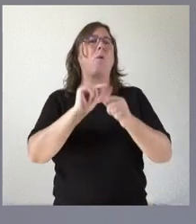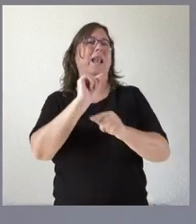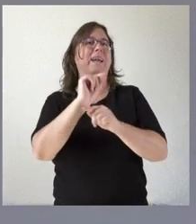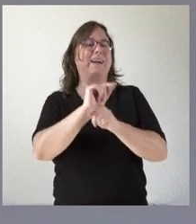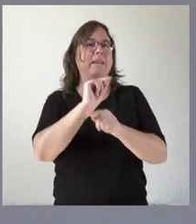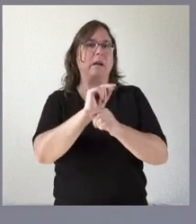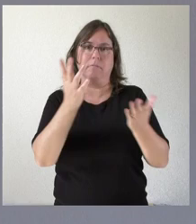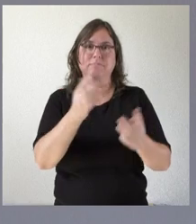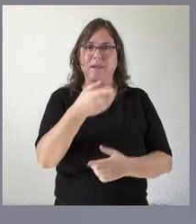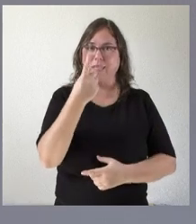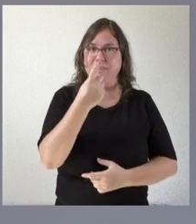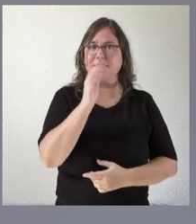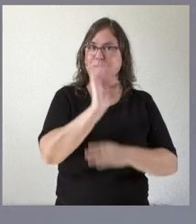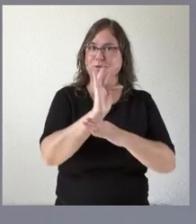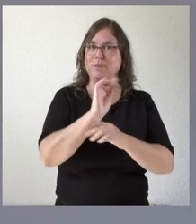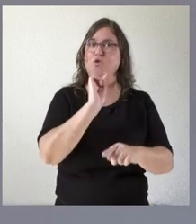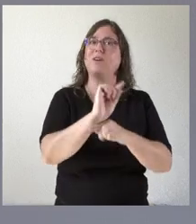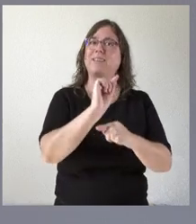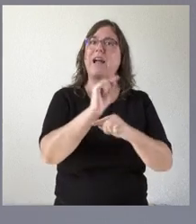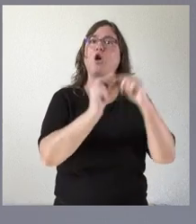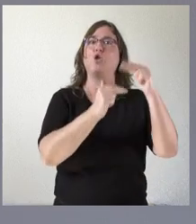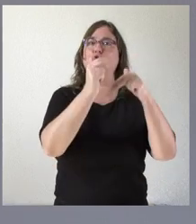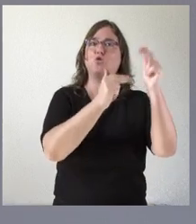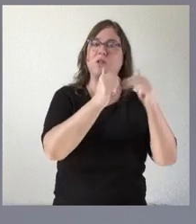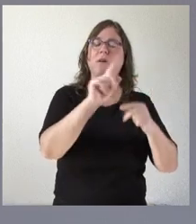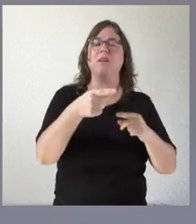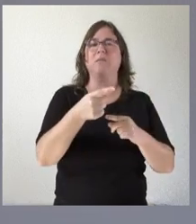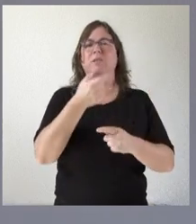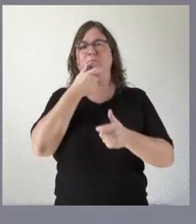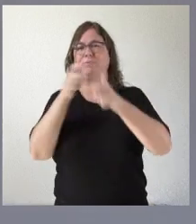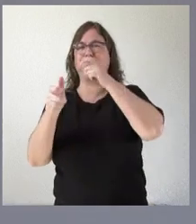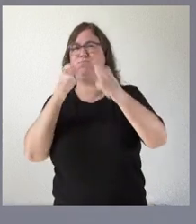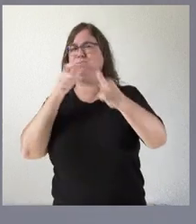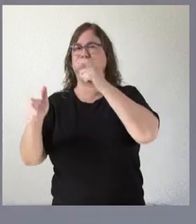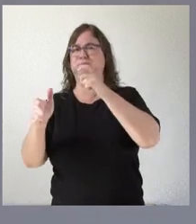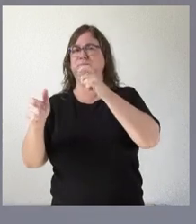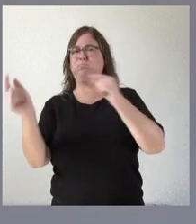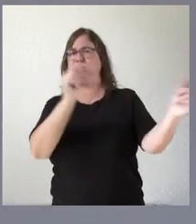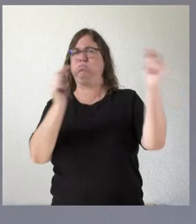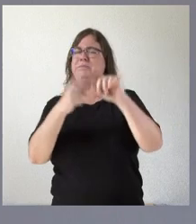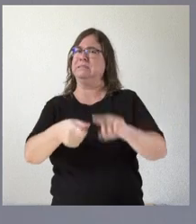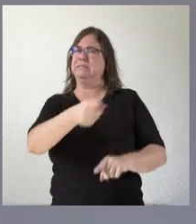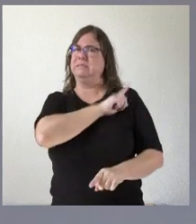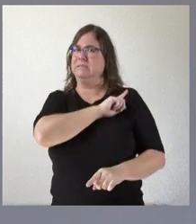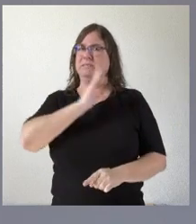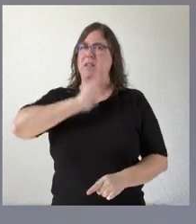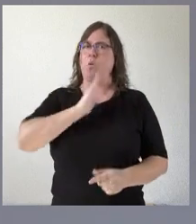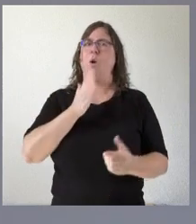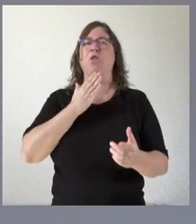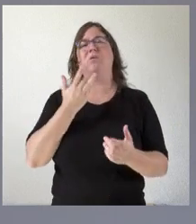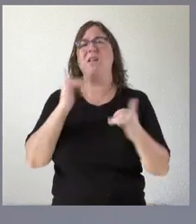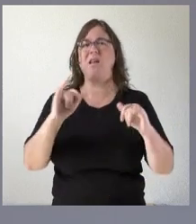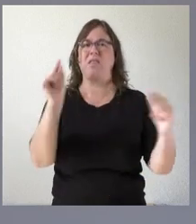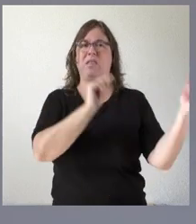siempre es saludable sobre todo si es constructiva pues se establecen ciertas calificaciones que quizá exceden lo que tendría que ser el debate parlamentario